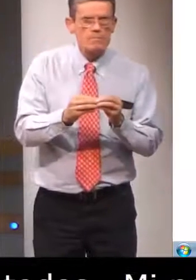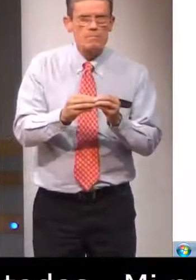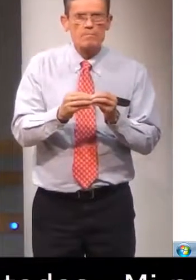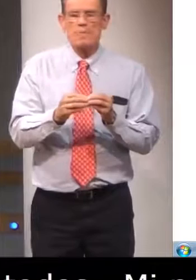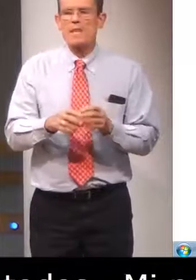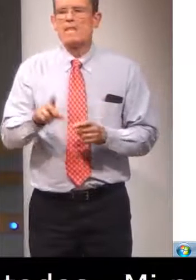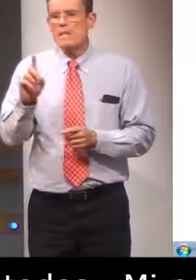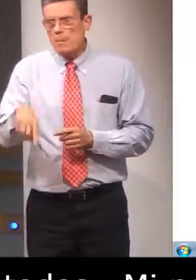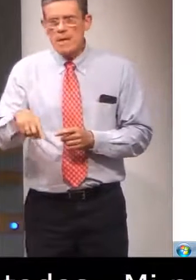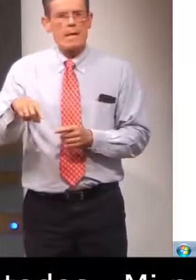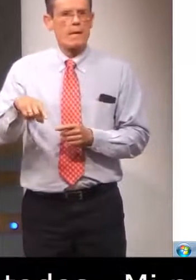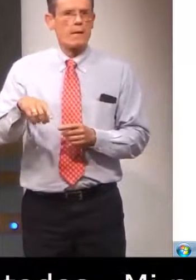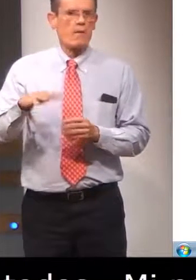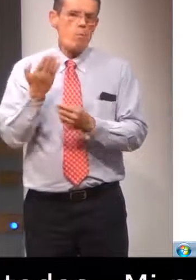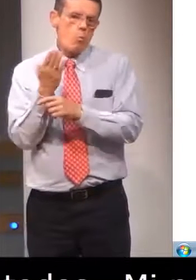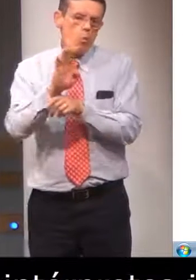de Signos en México,